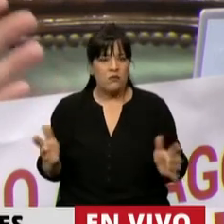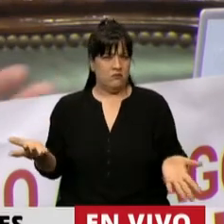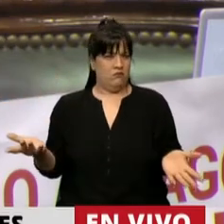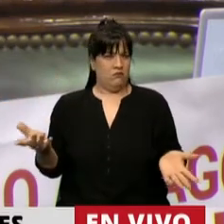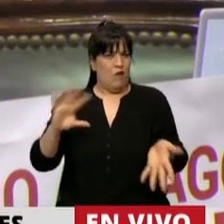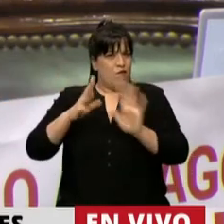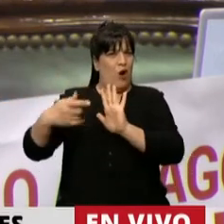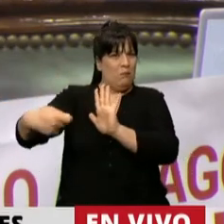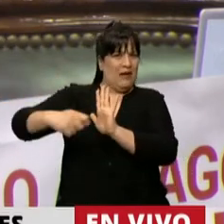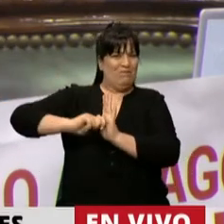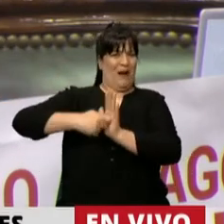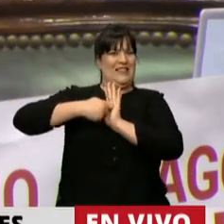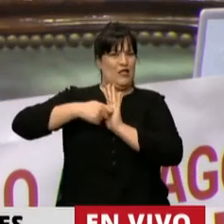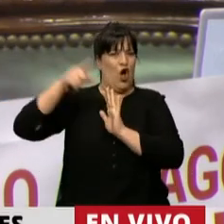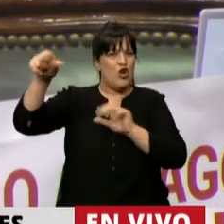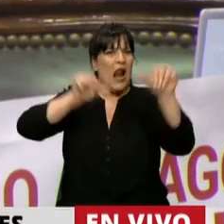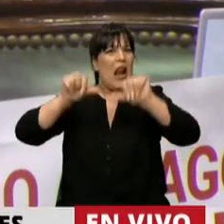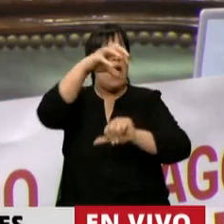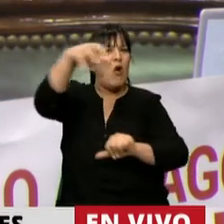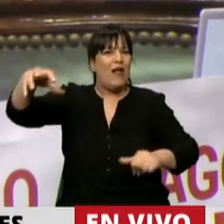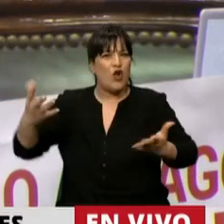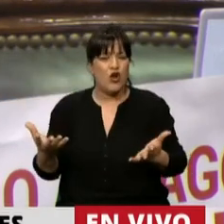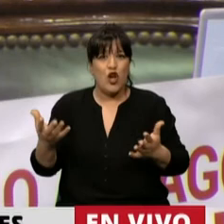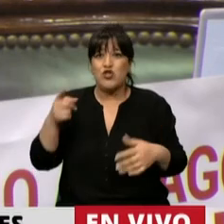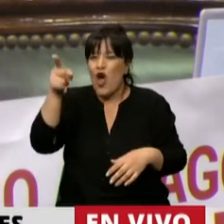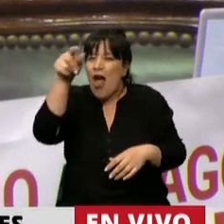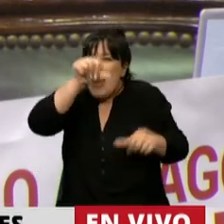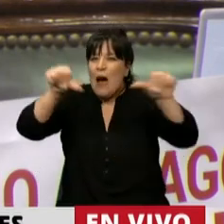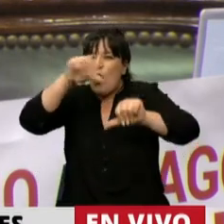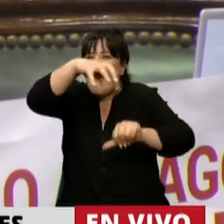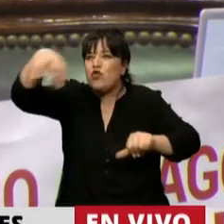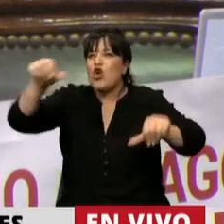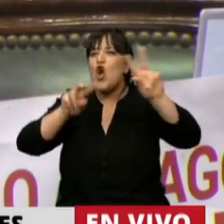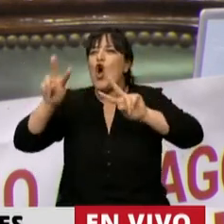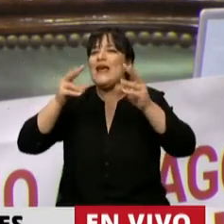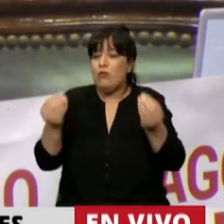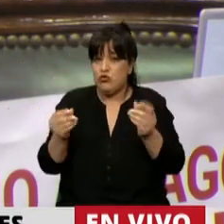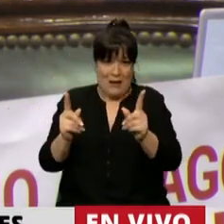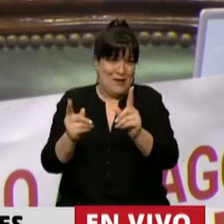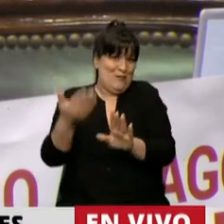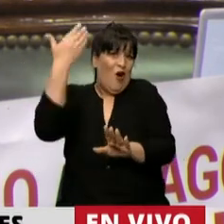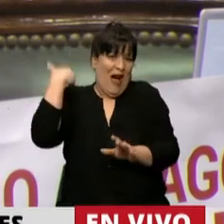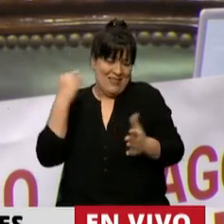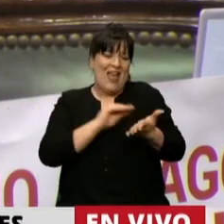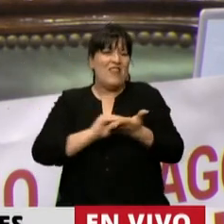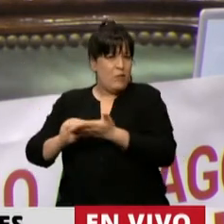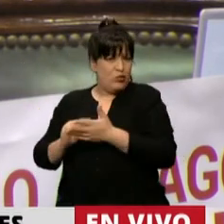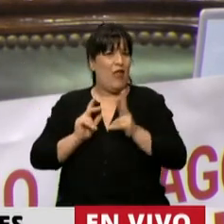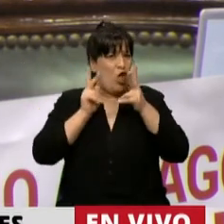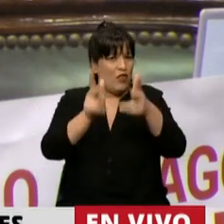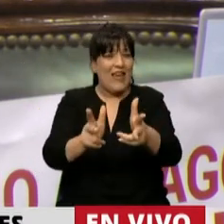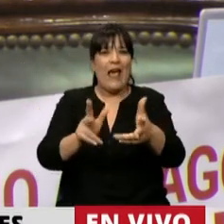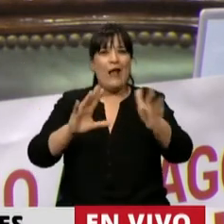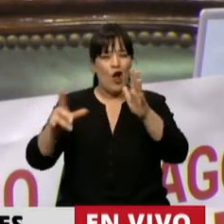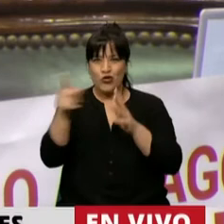de estos grandes laboratorios que lo único que están buscando, y como lo nombraron varios legisladores anteriormente,